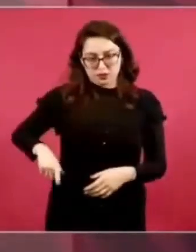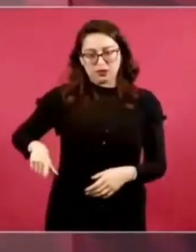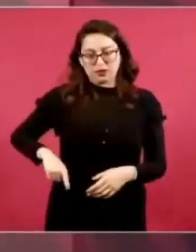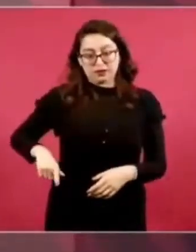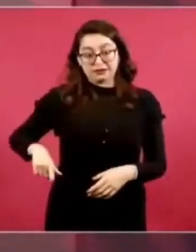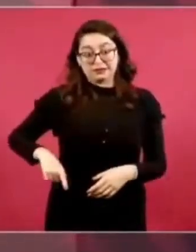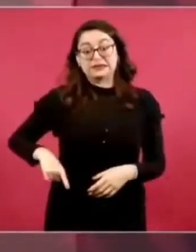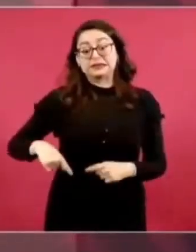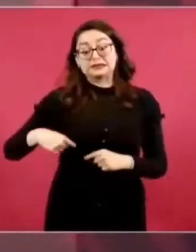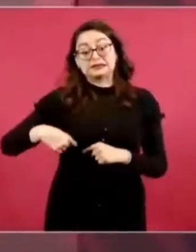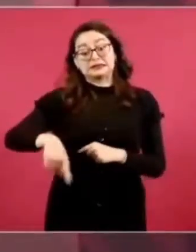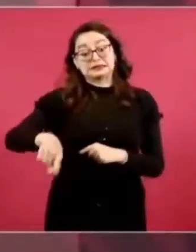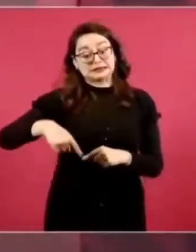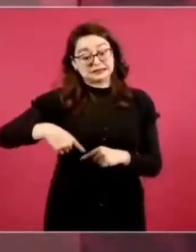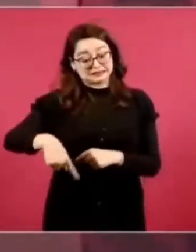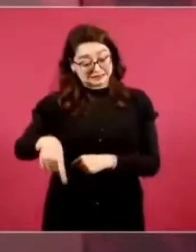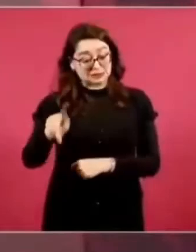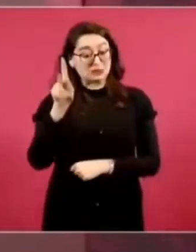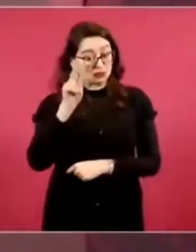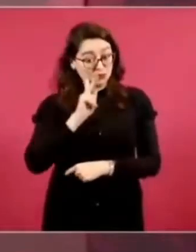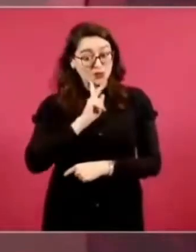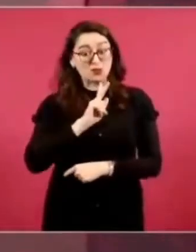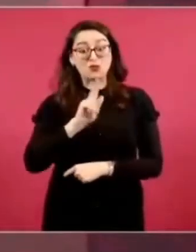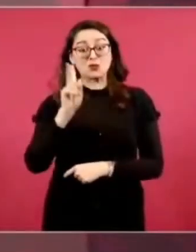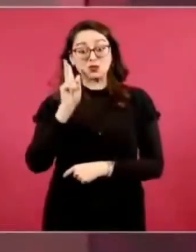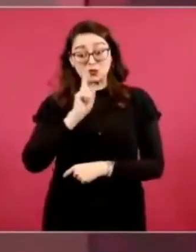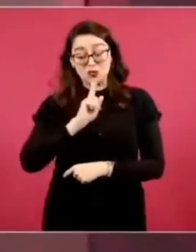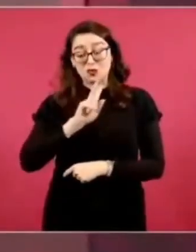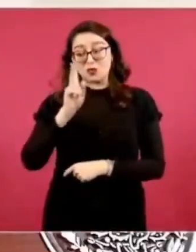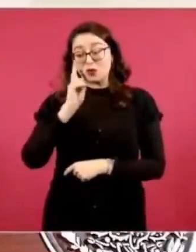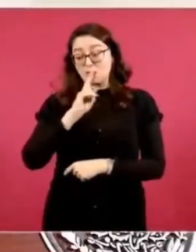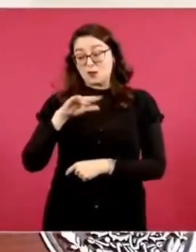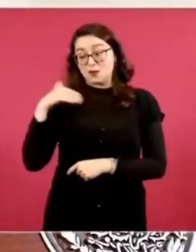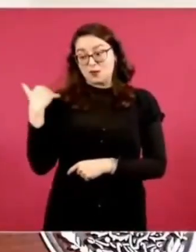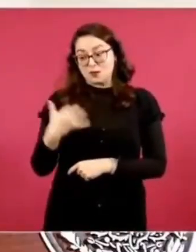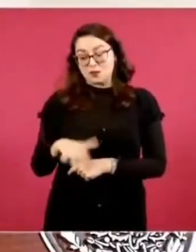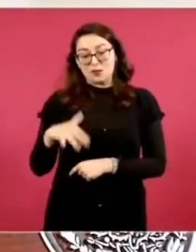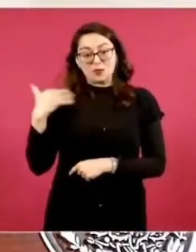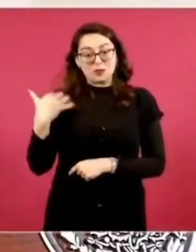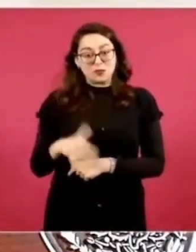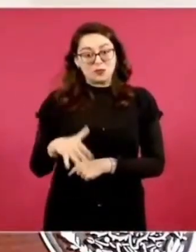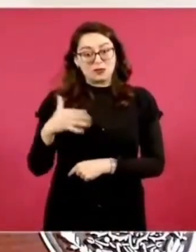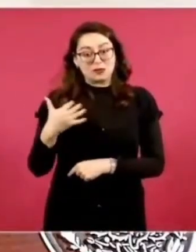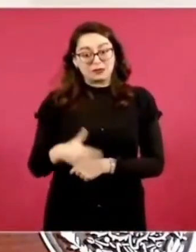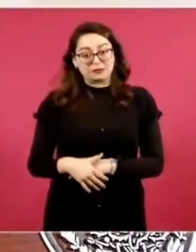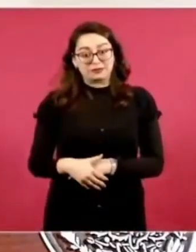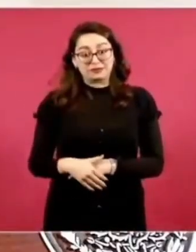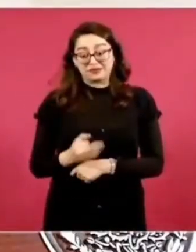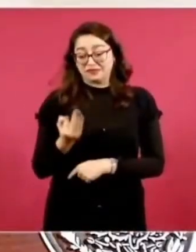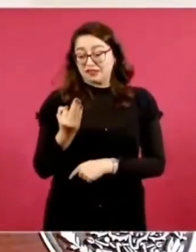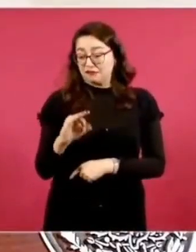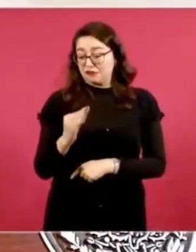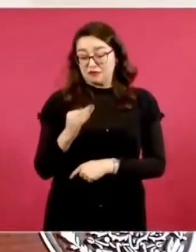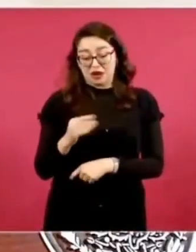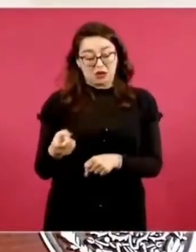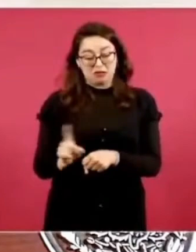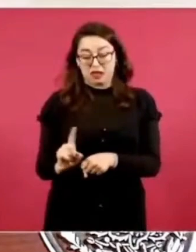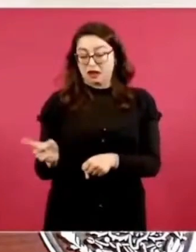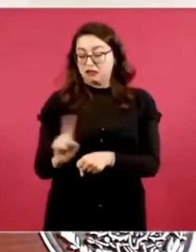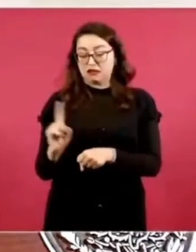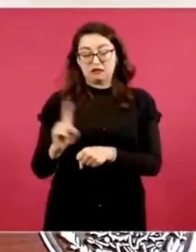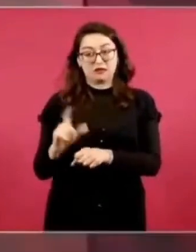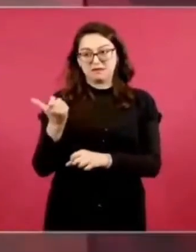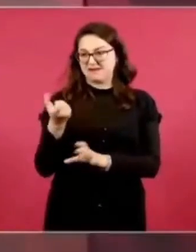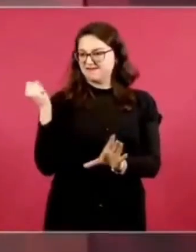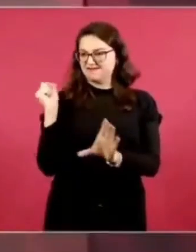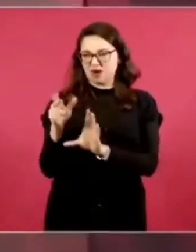prueba importantísima, porque todo febrero va a ser entrega